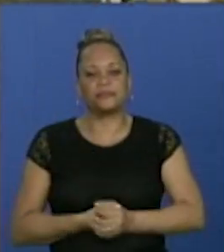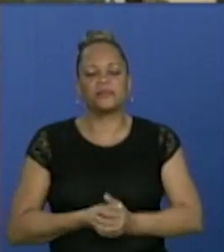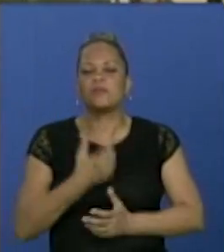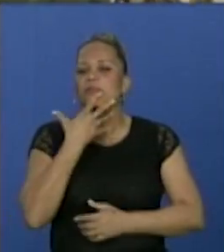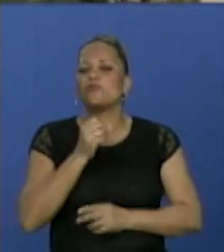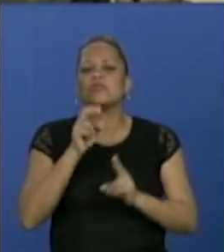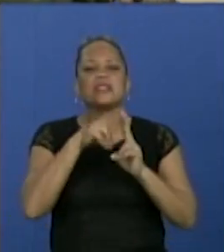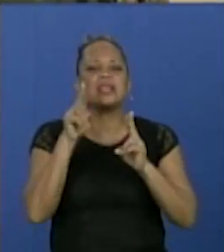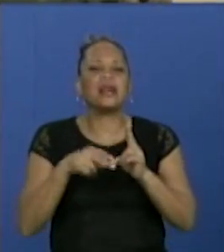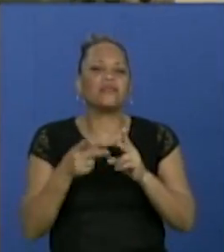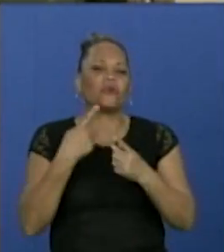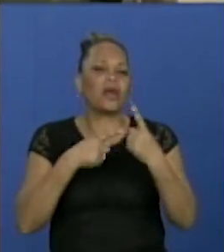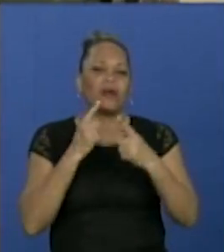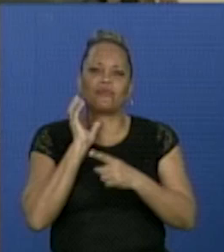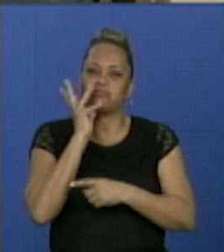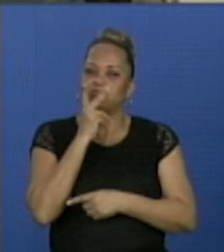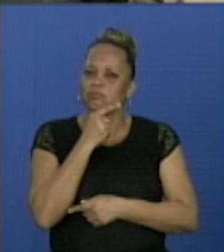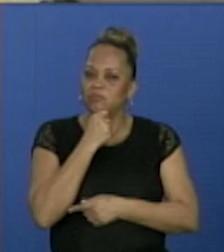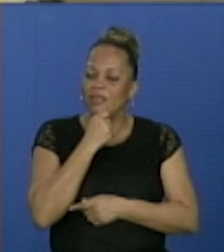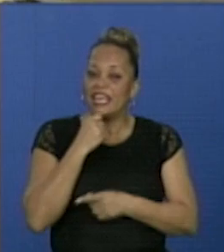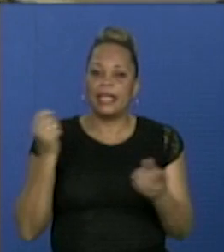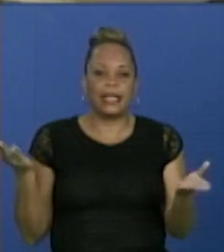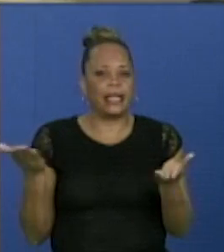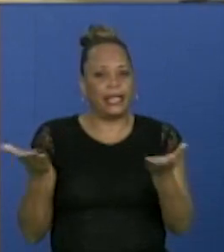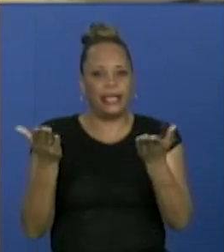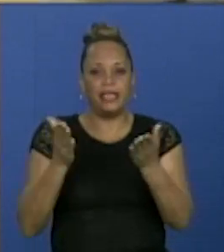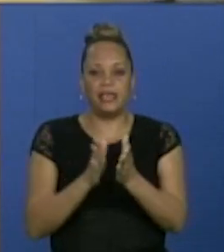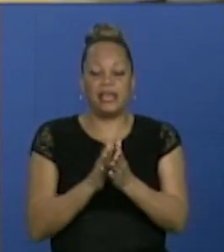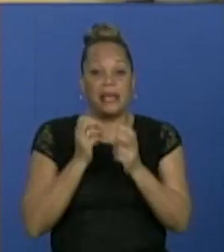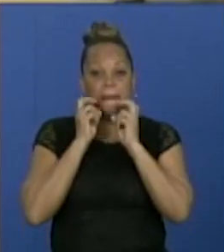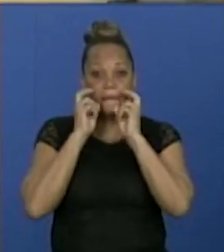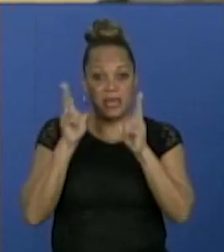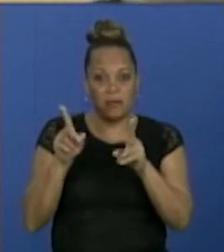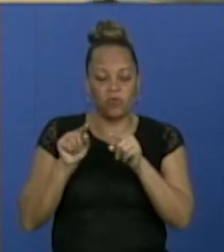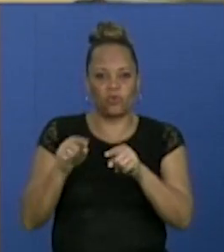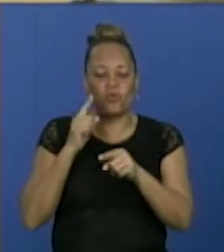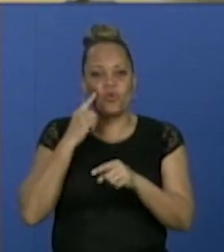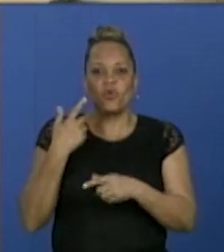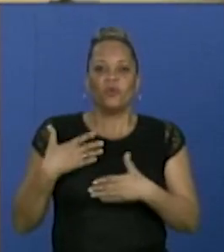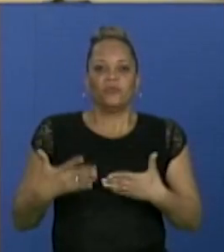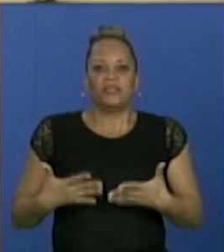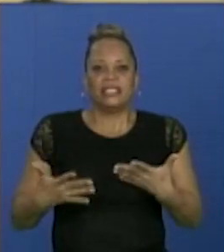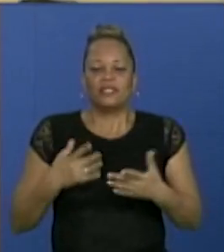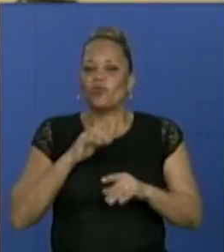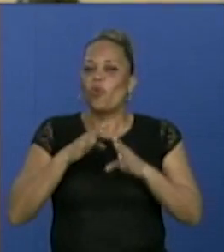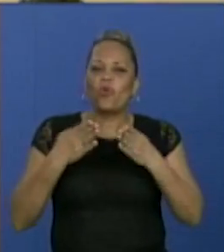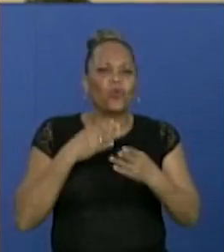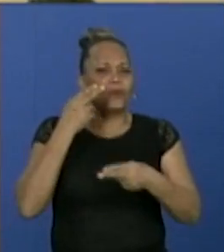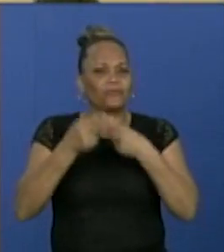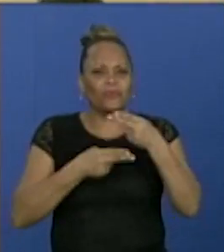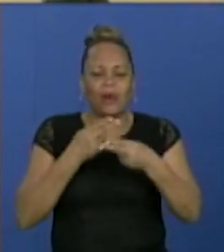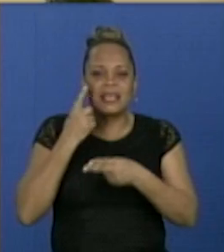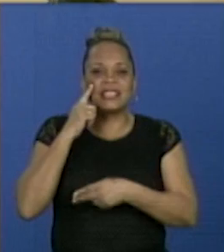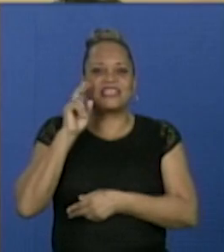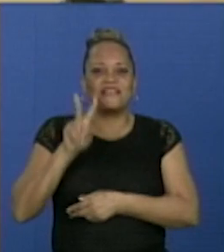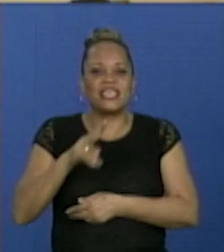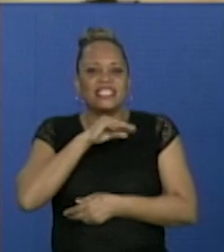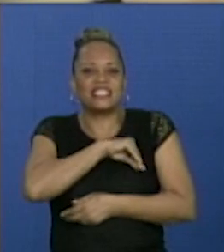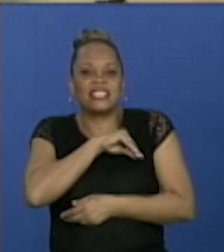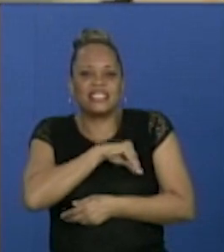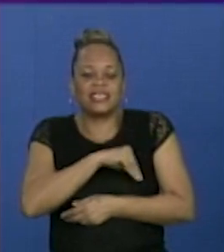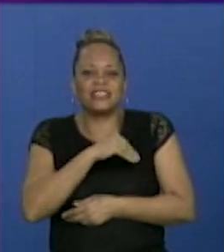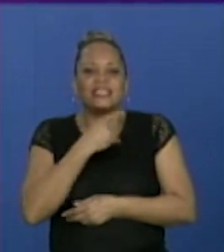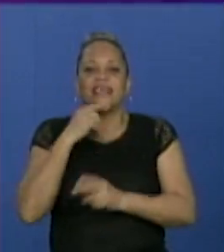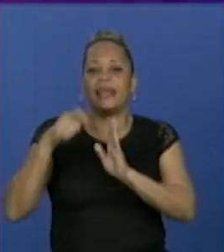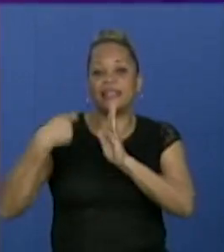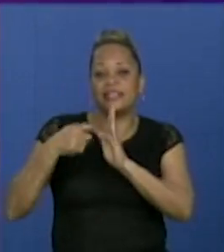es la magia que tiene, ¿no? Es muy de energía, ¿no? Como es en vivo, estás ahí, yo creo que todo lo que tú haces se siente, ¿no? El